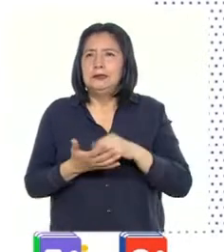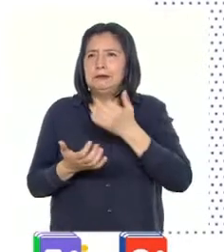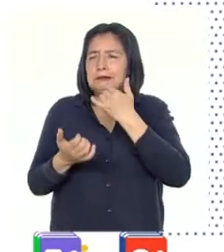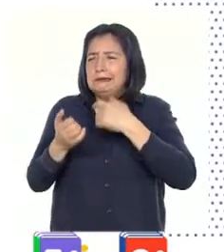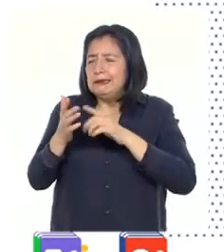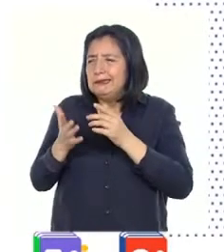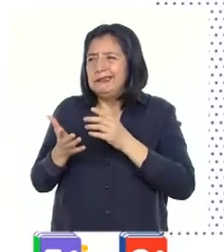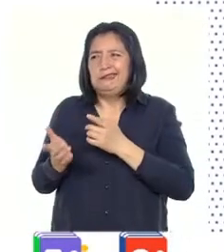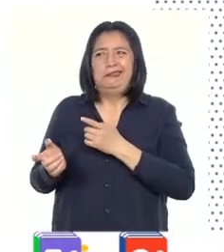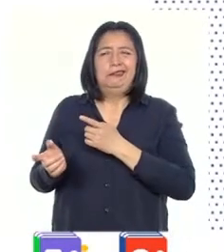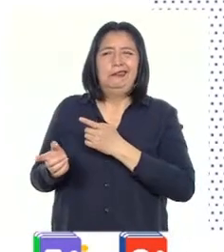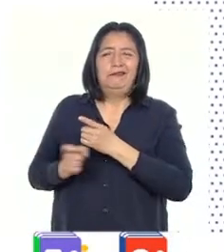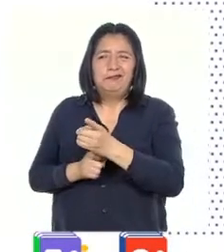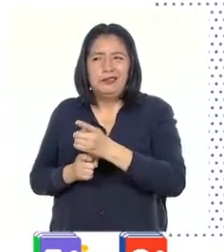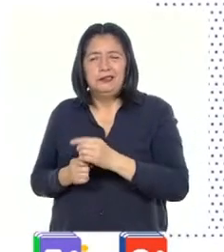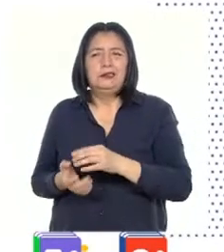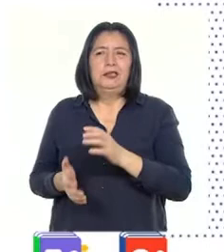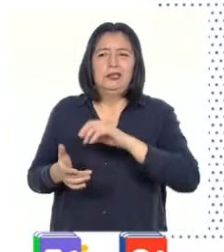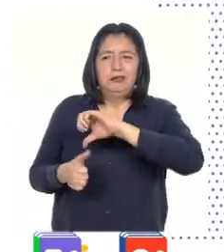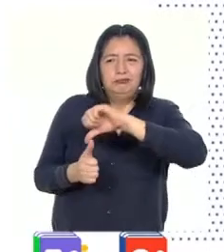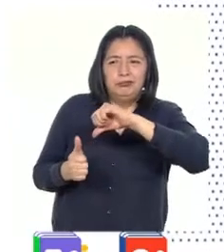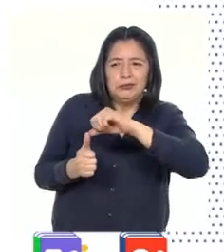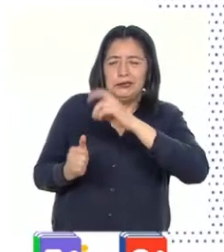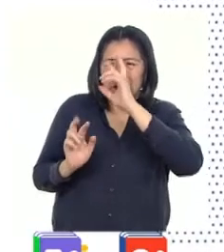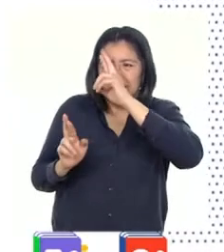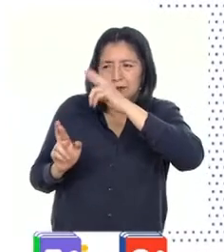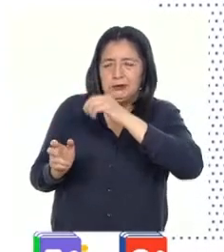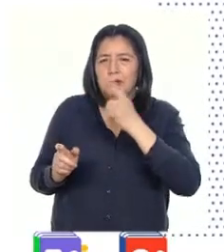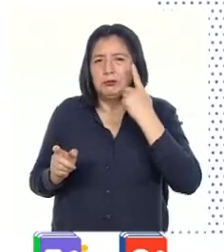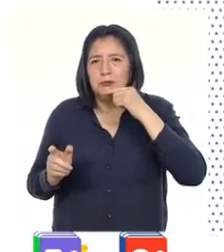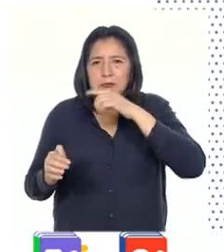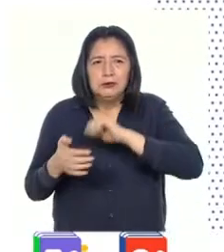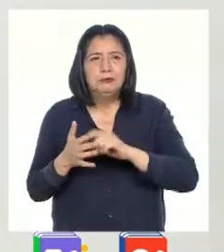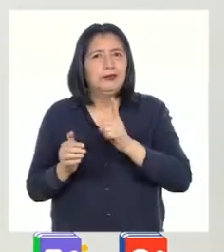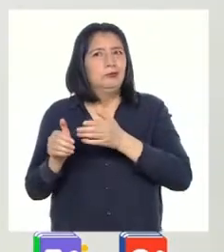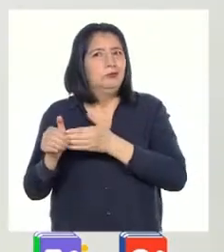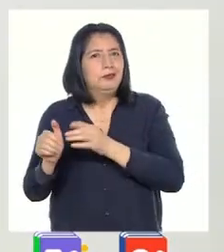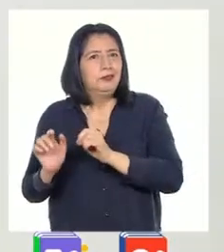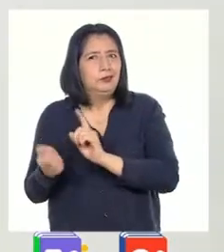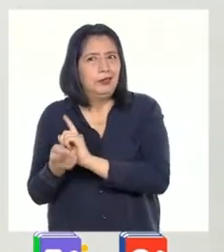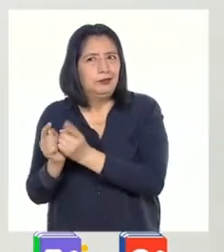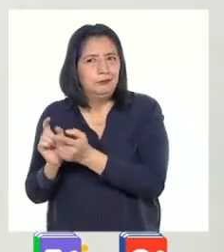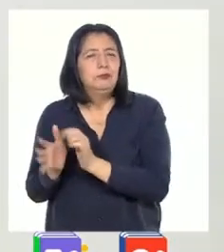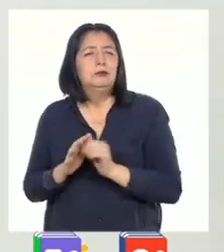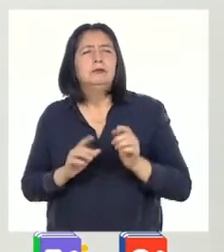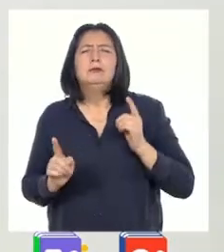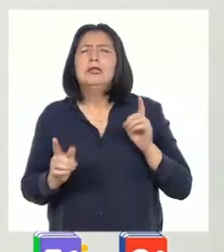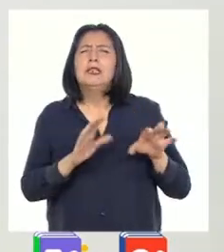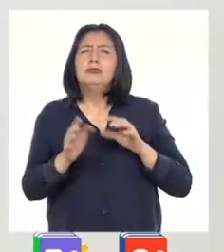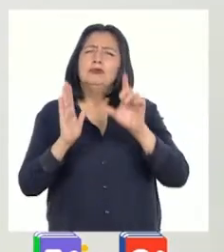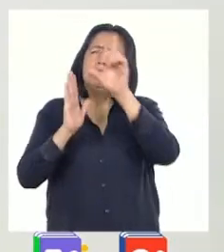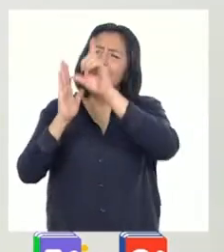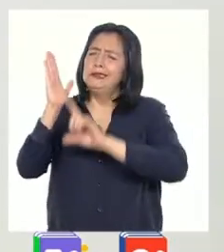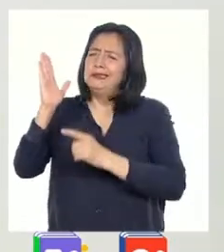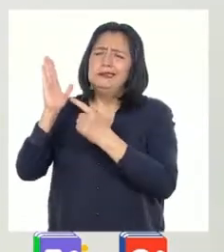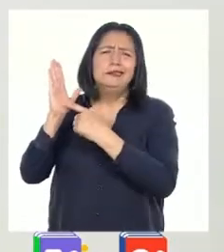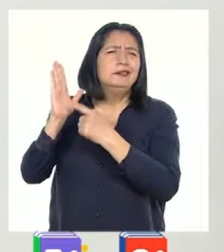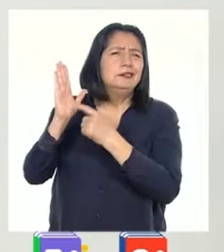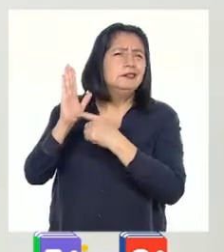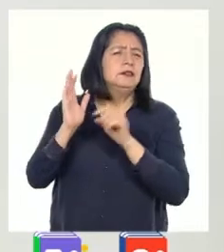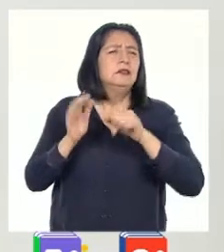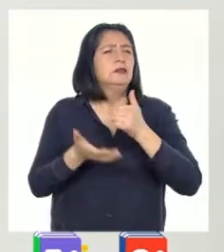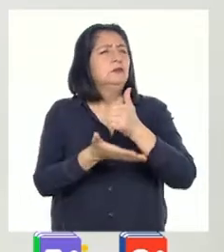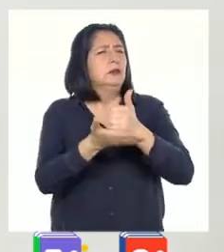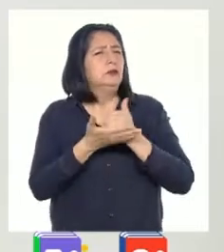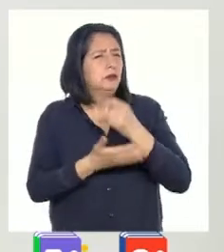convivencia respetuosa y hacer compromisos de cambio para no guiarnos de ellas. Para realizar este reto hicimos una lista de actividades que